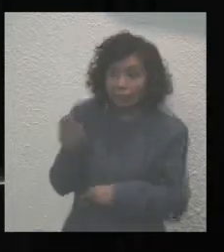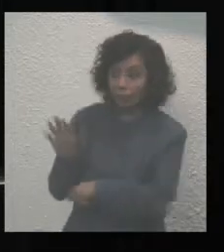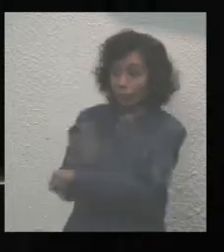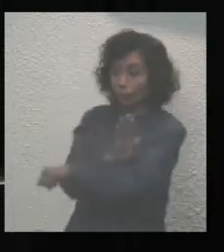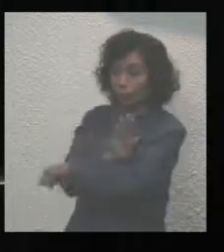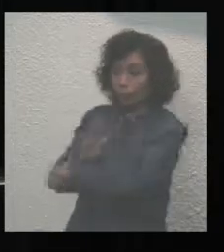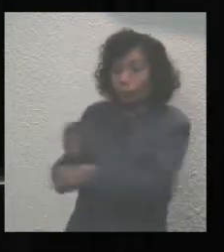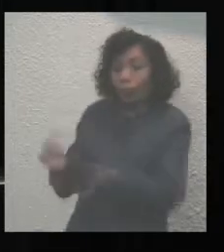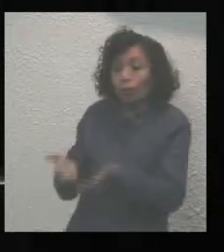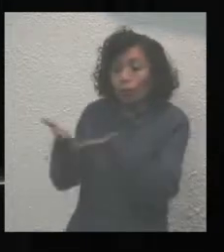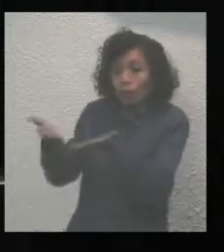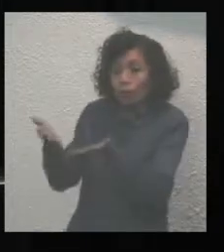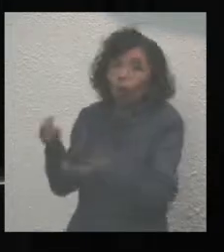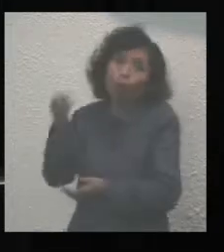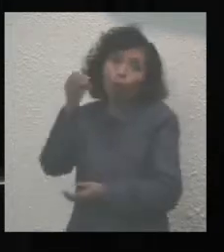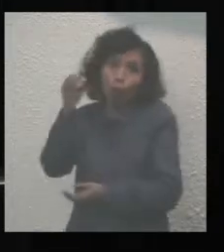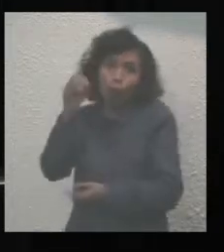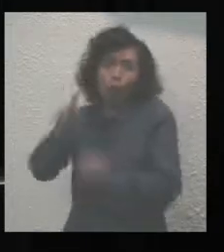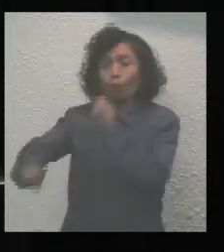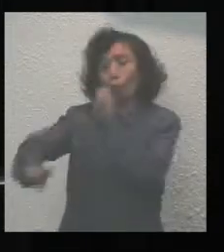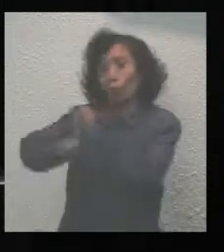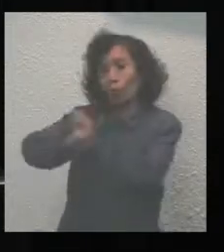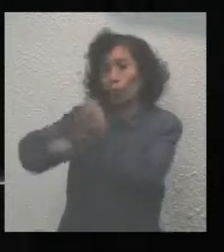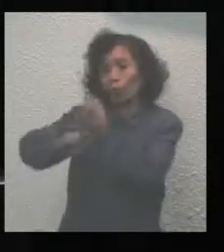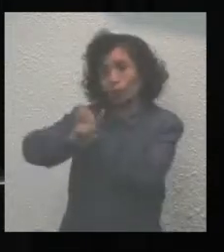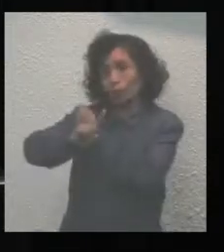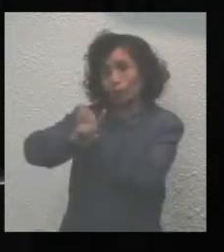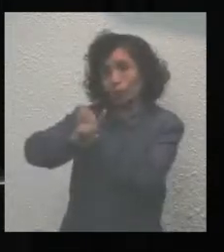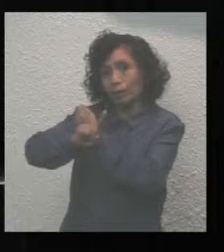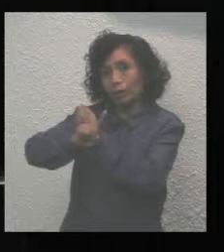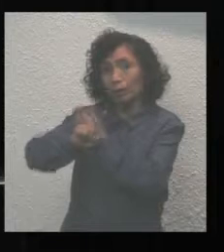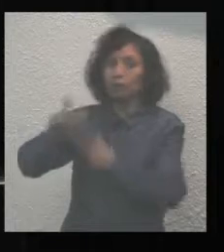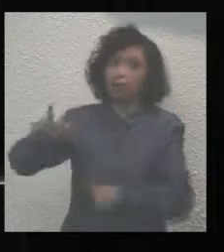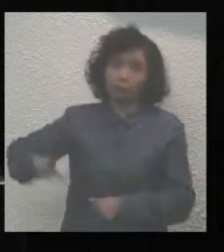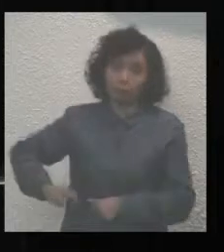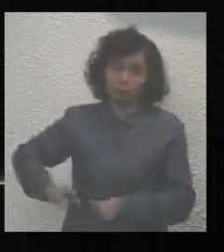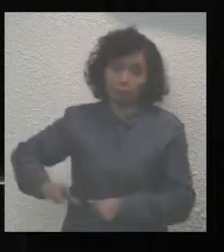o agraviados con el ejercicio de la administración.